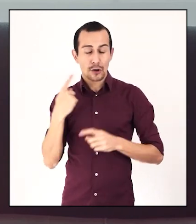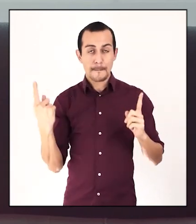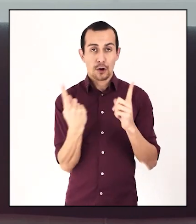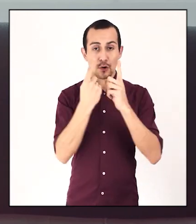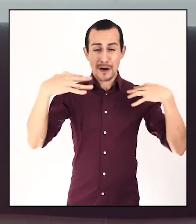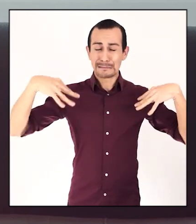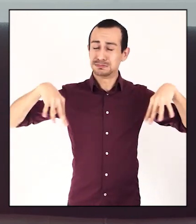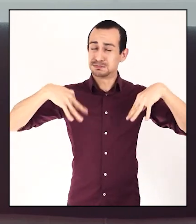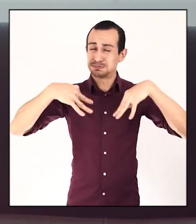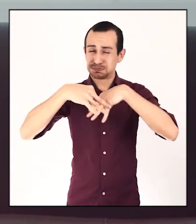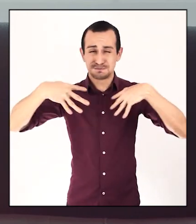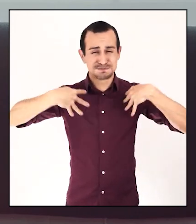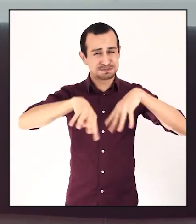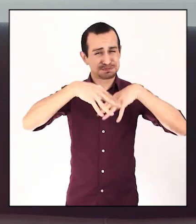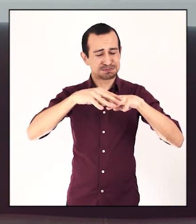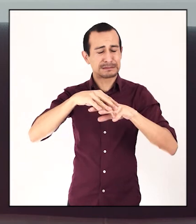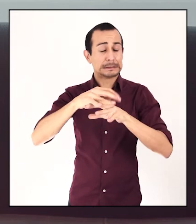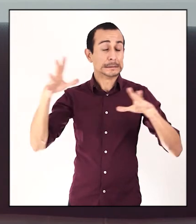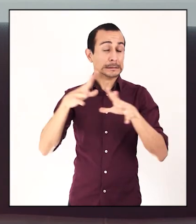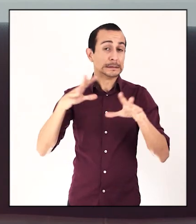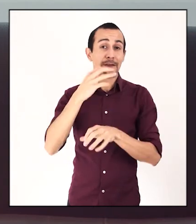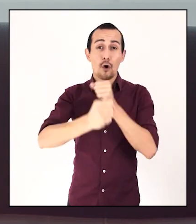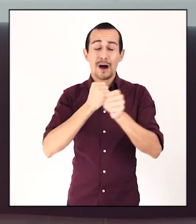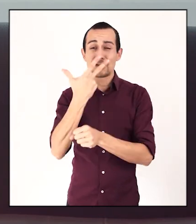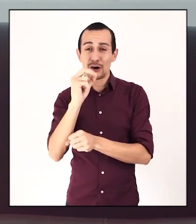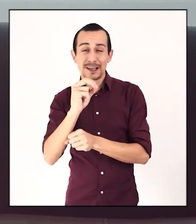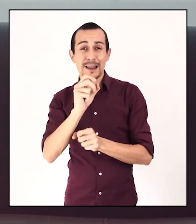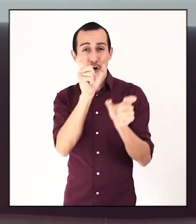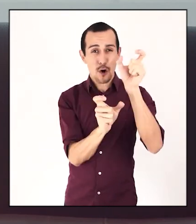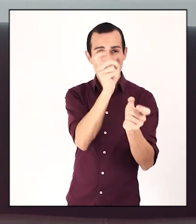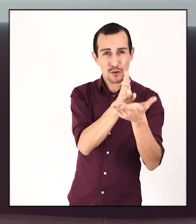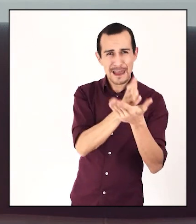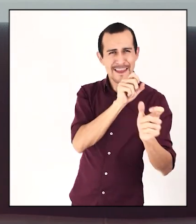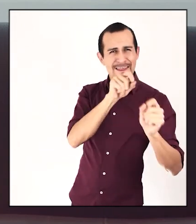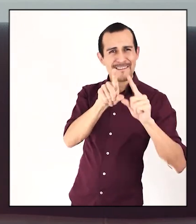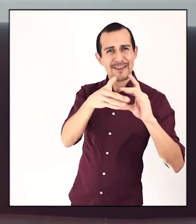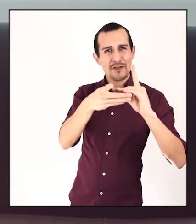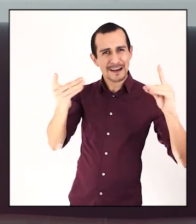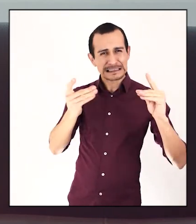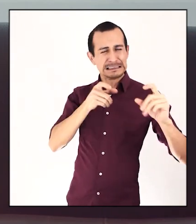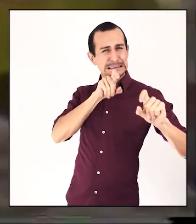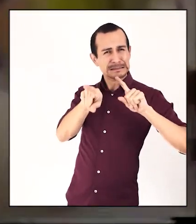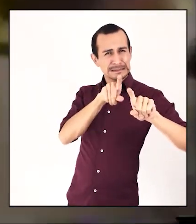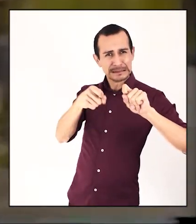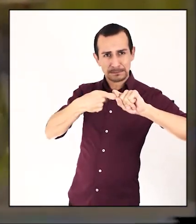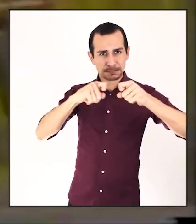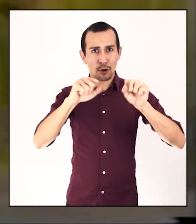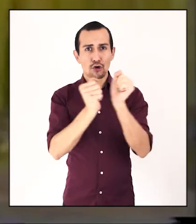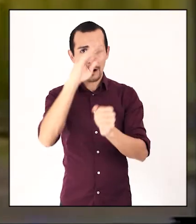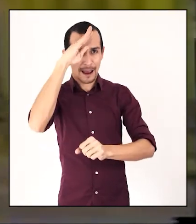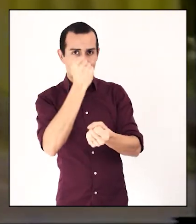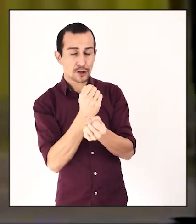de esas protestas increíbles de los 80, donde los estudiantes, defendiendo la democracia, se peleaban a rabiar con